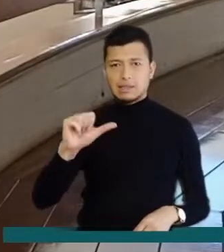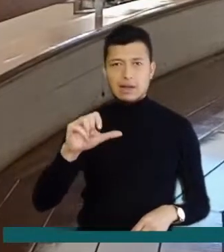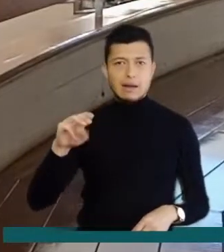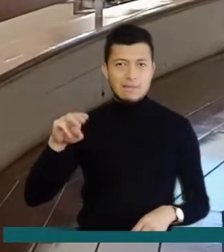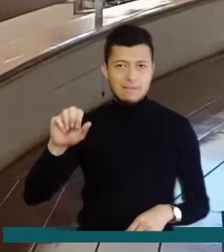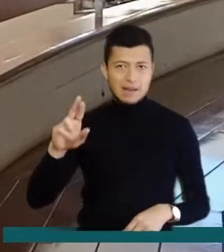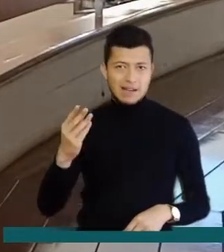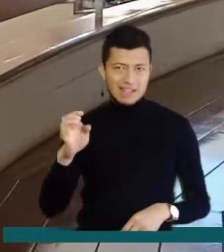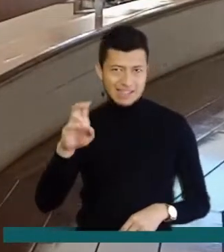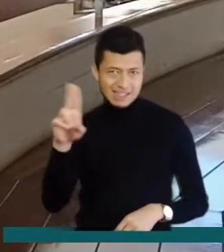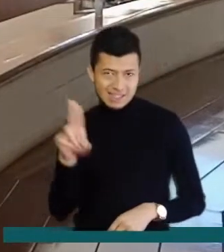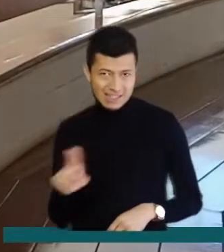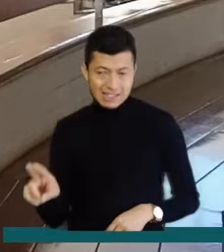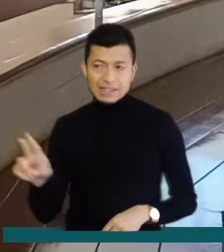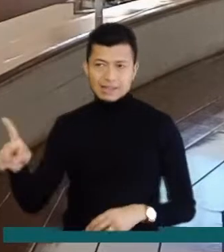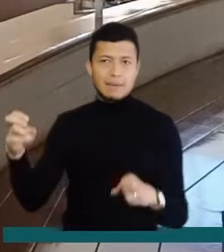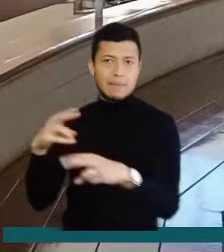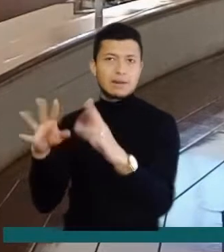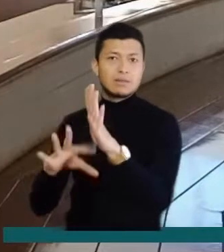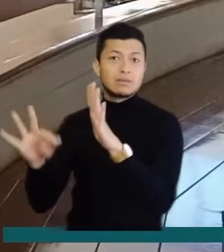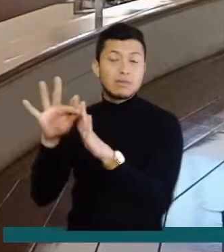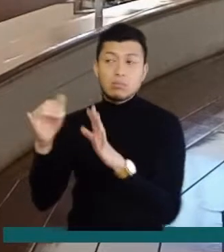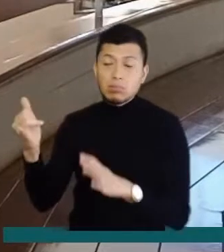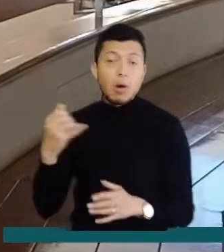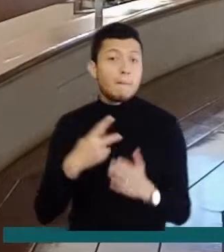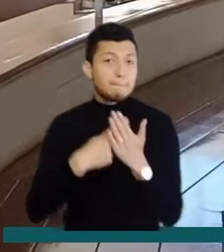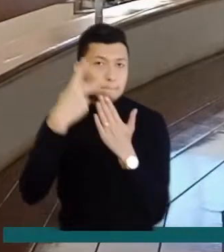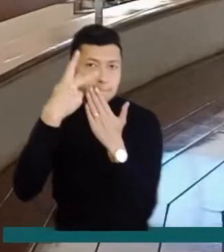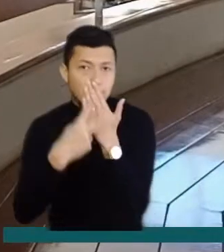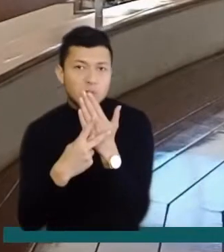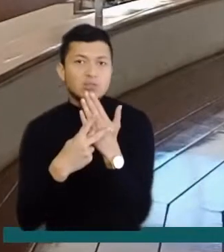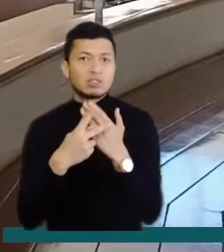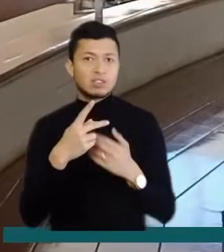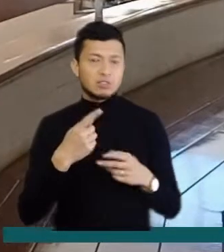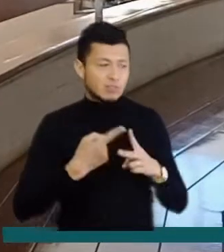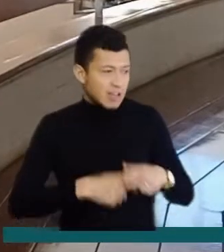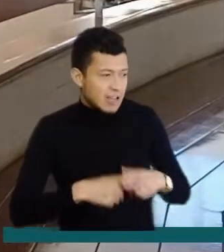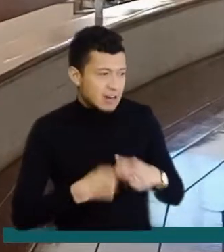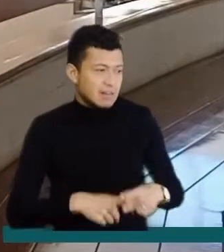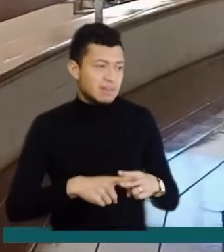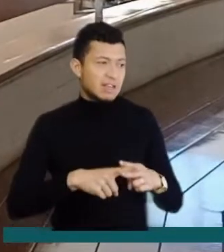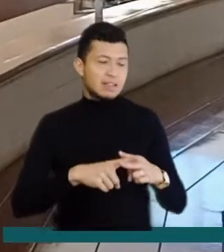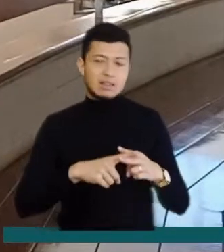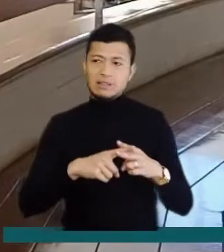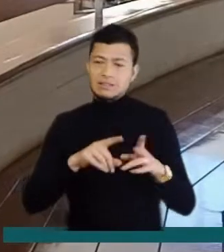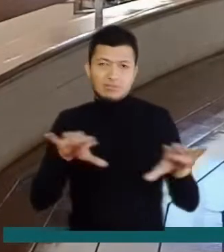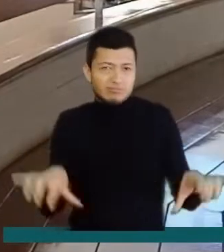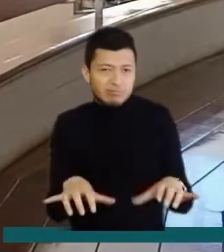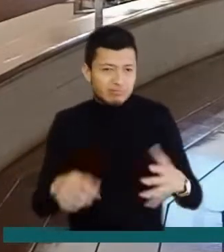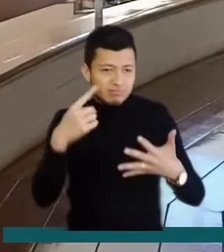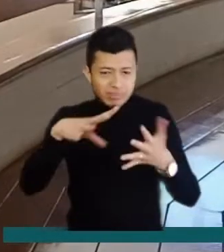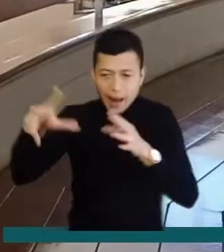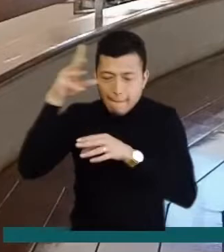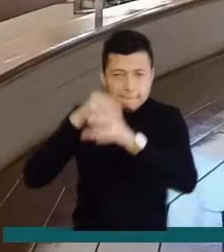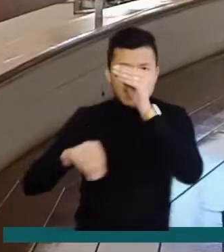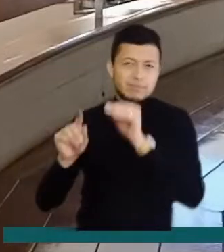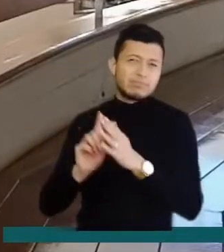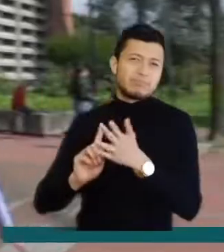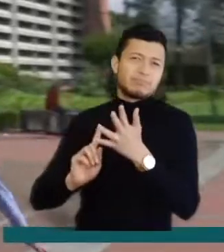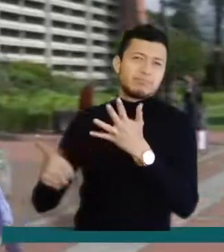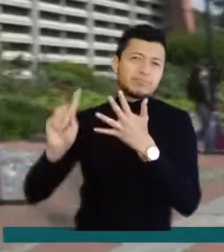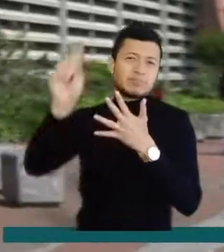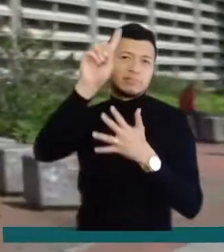La sala cuenta con escenarios para idear proyectos, manejar herramientas, hacer cacharreo, pero sobre todo aprender y